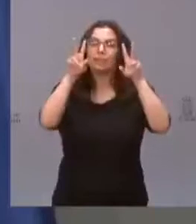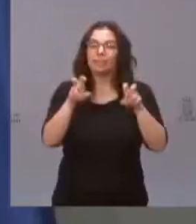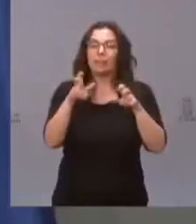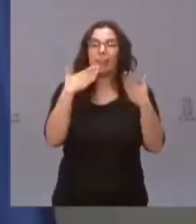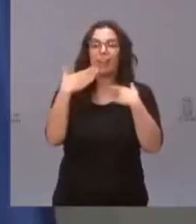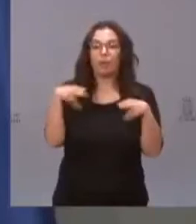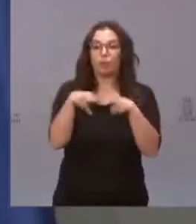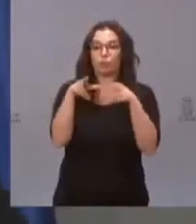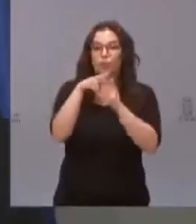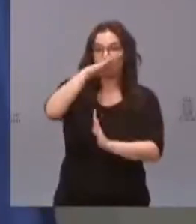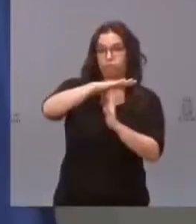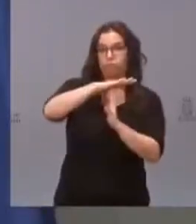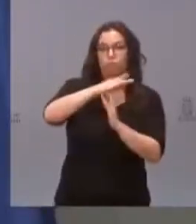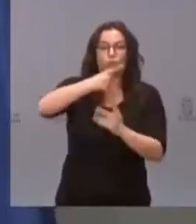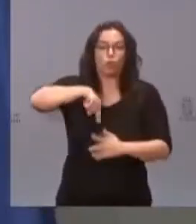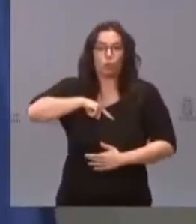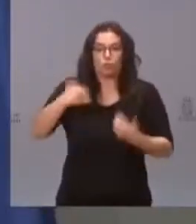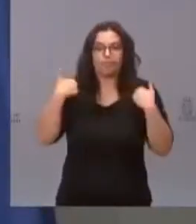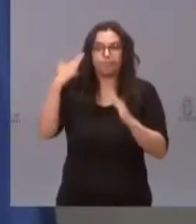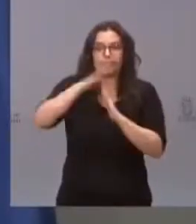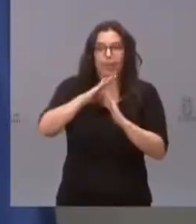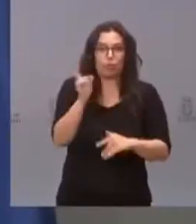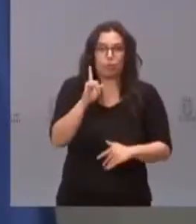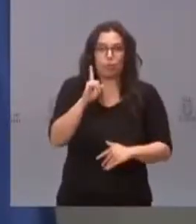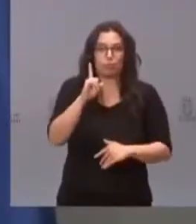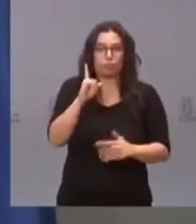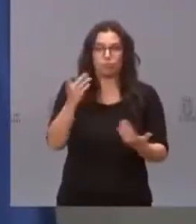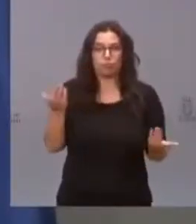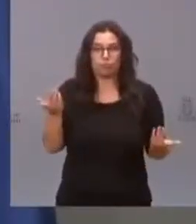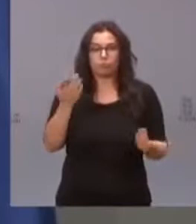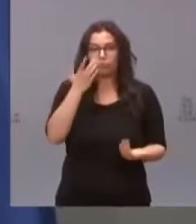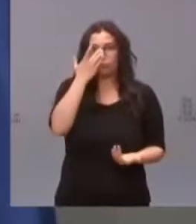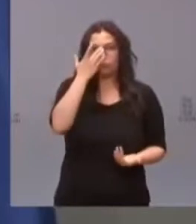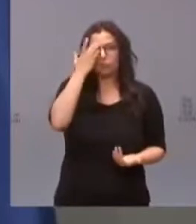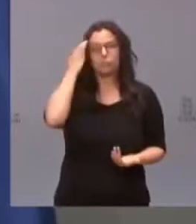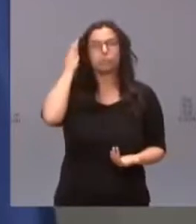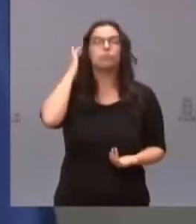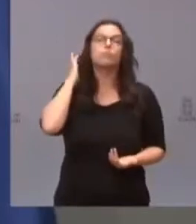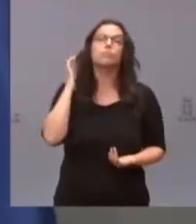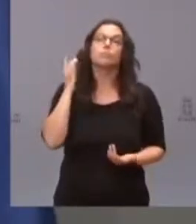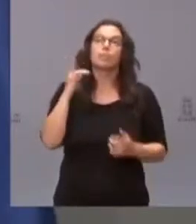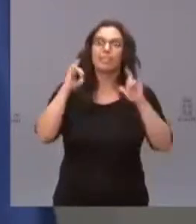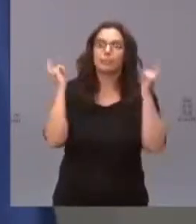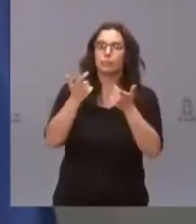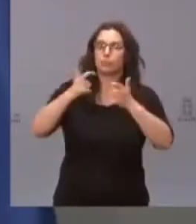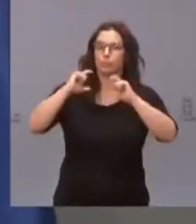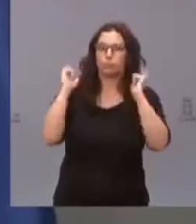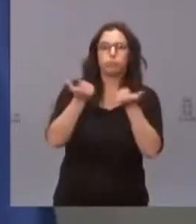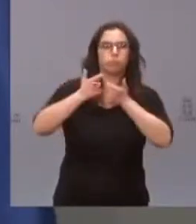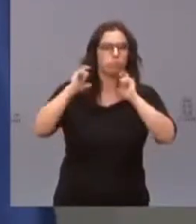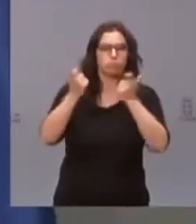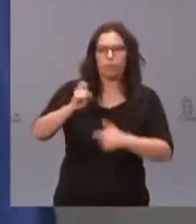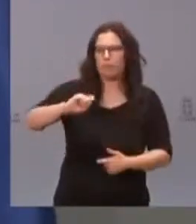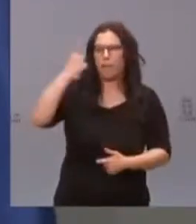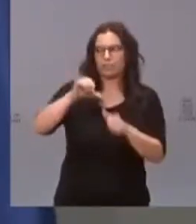Nosotros no hemos paralizado el diálogo social, no lo vamos a paralizar, hemos realizado más reuniones del diálogo que